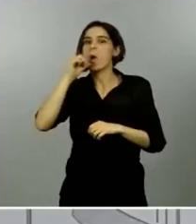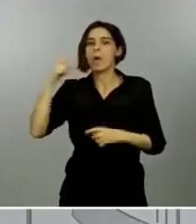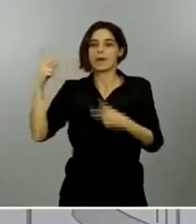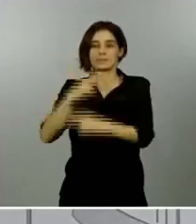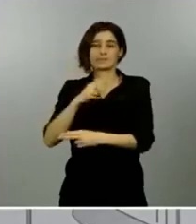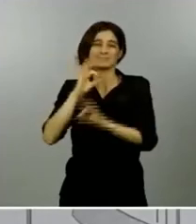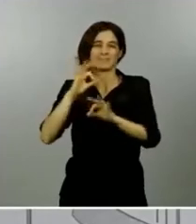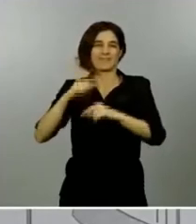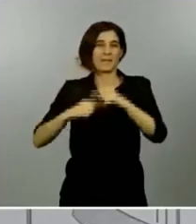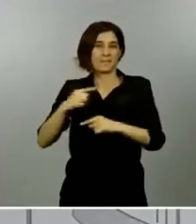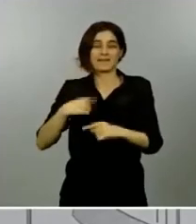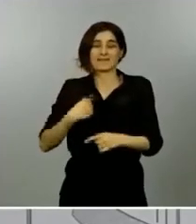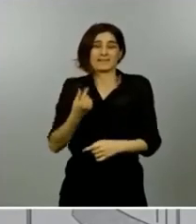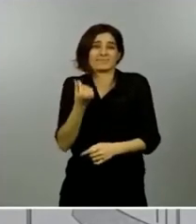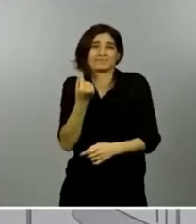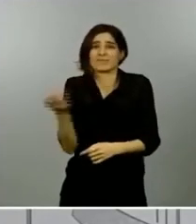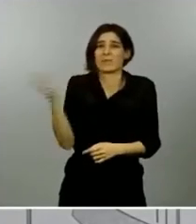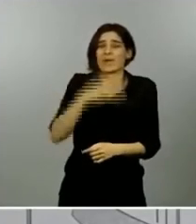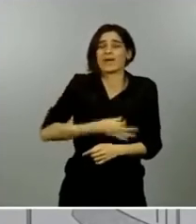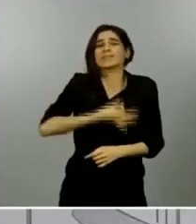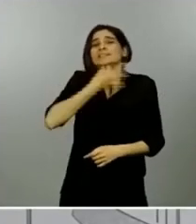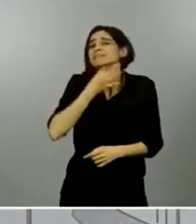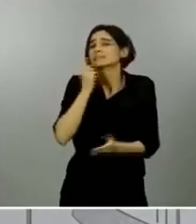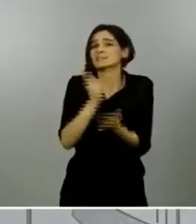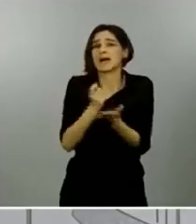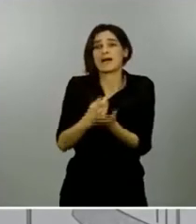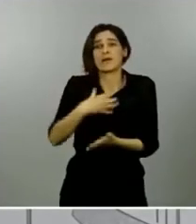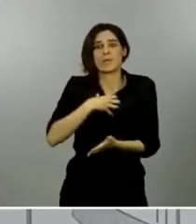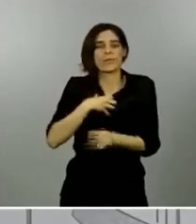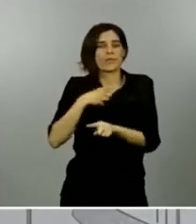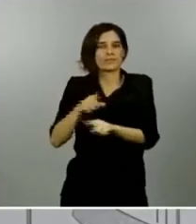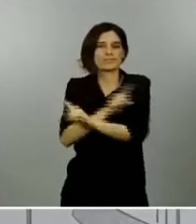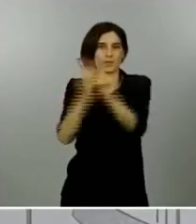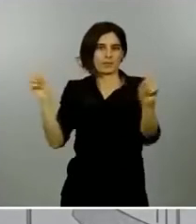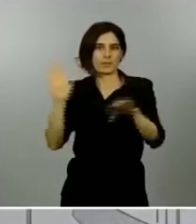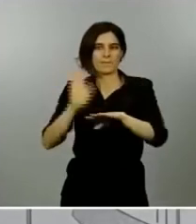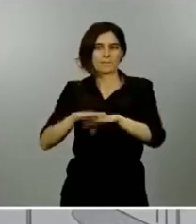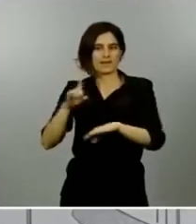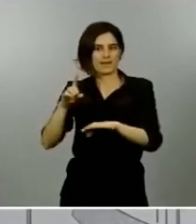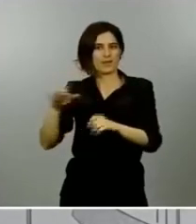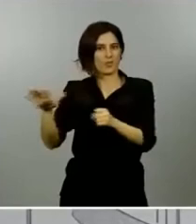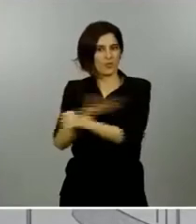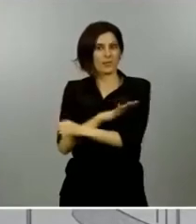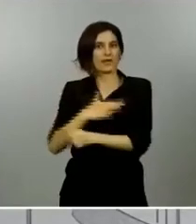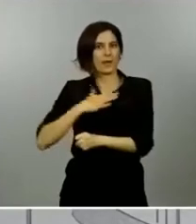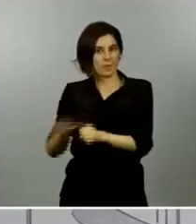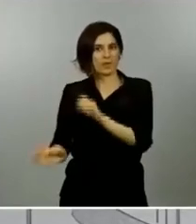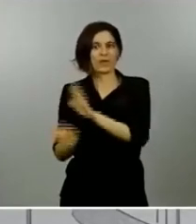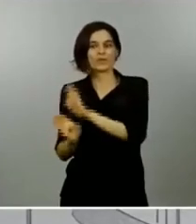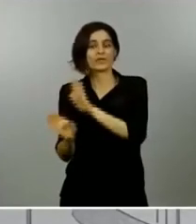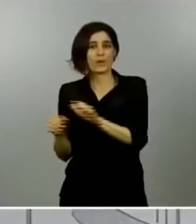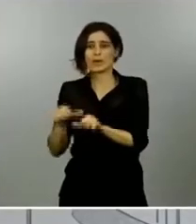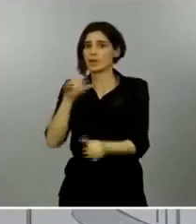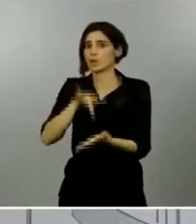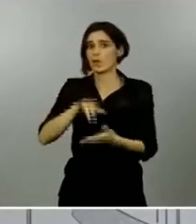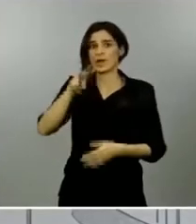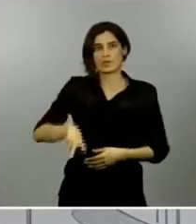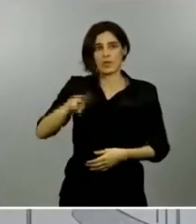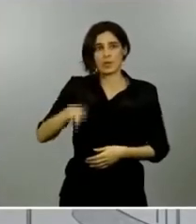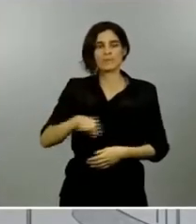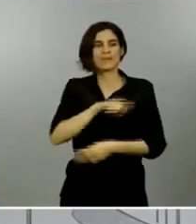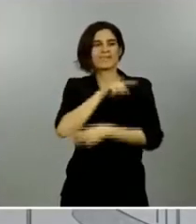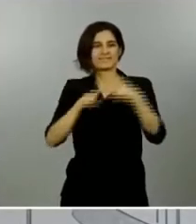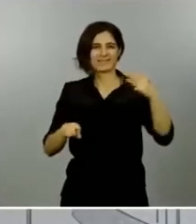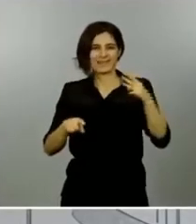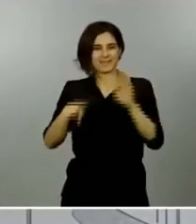de esta crisis sobrevenida. Ese es el escudo social, la triple red social que hemos desplegado frente al shock